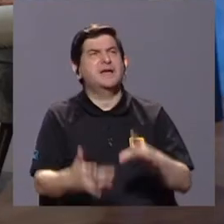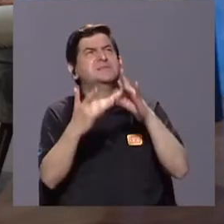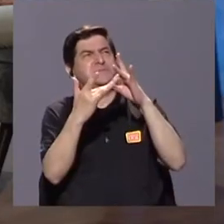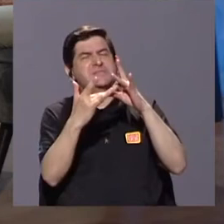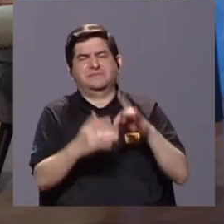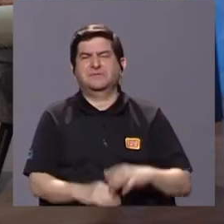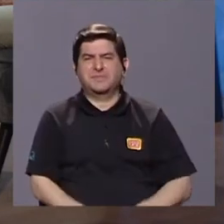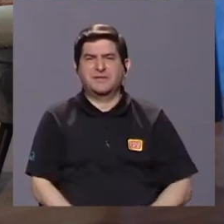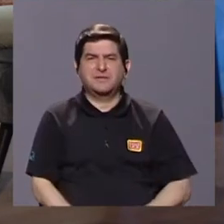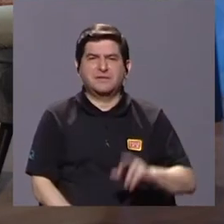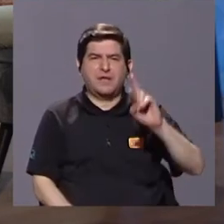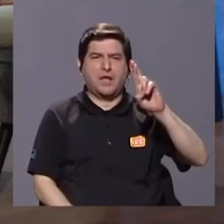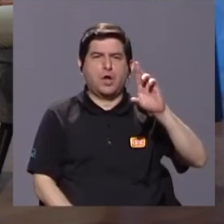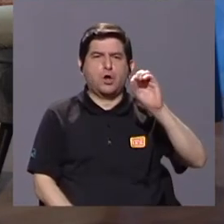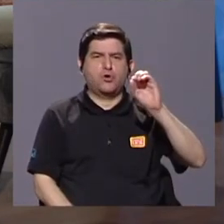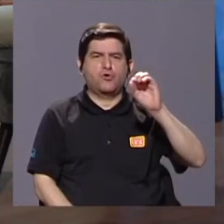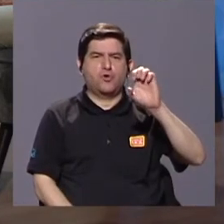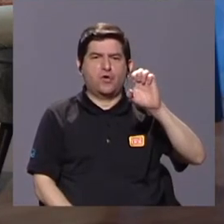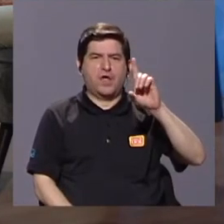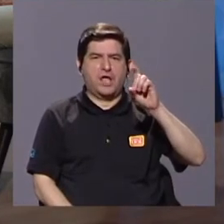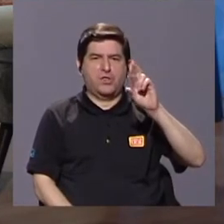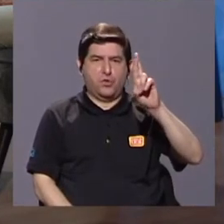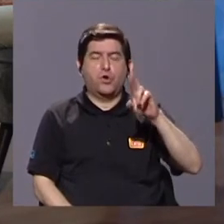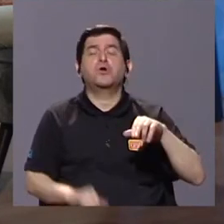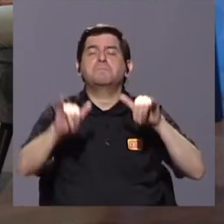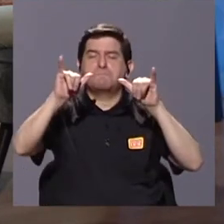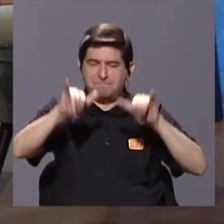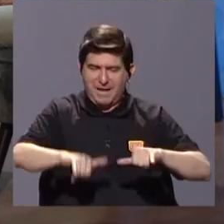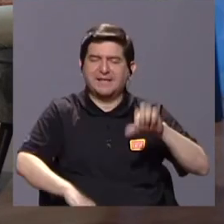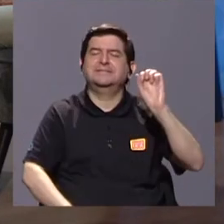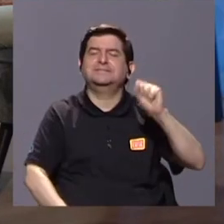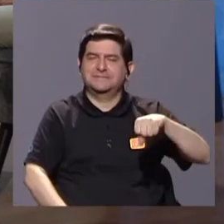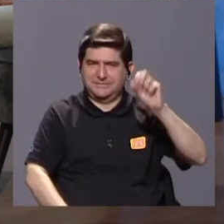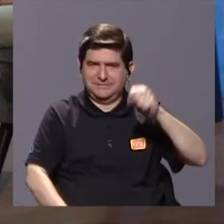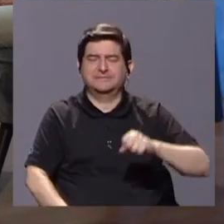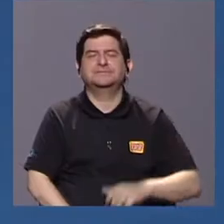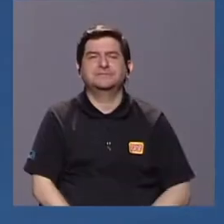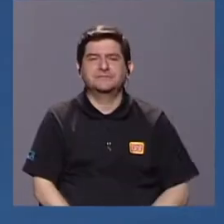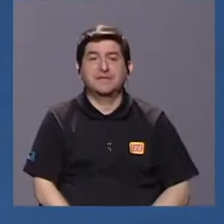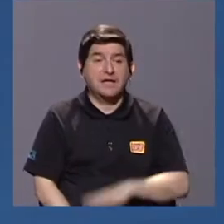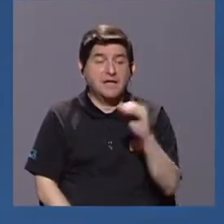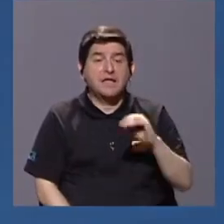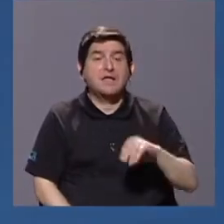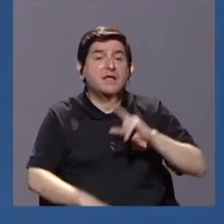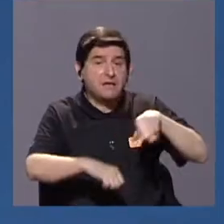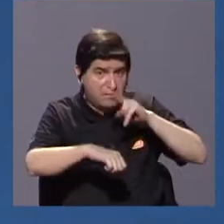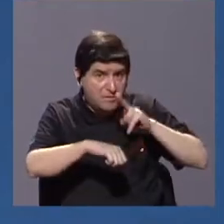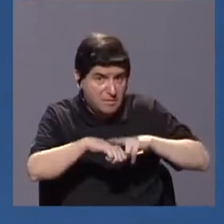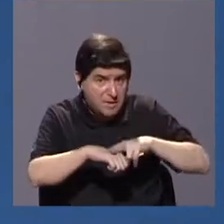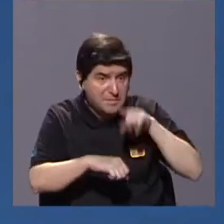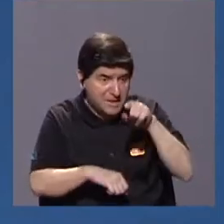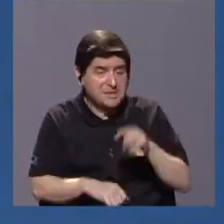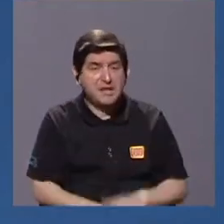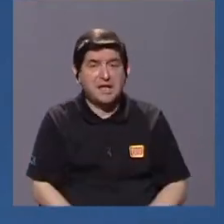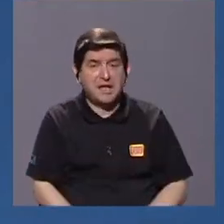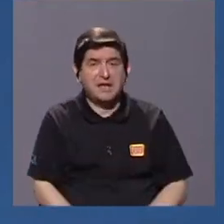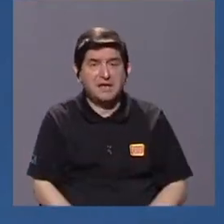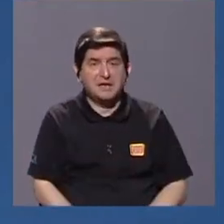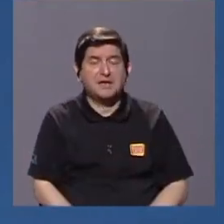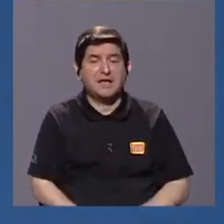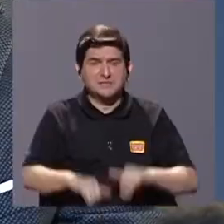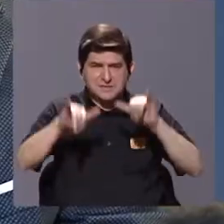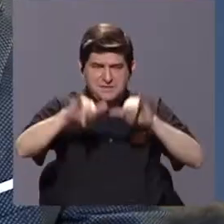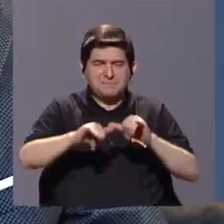son grupos que se pueden mantener en estos ambientes y generalmente estas especies generalistas son